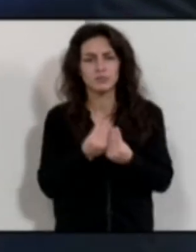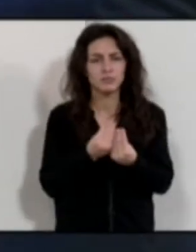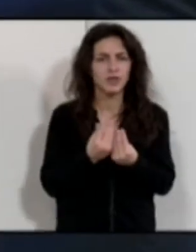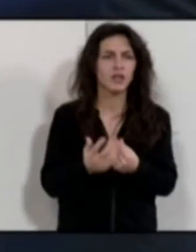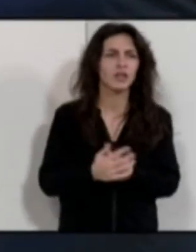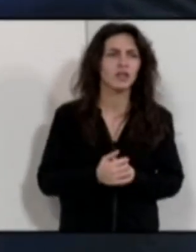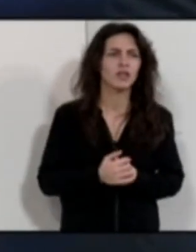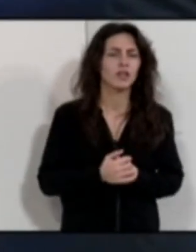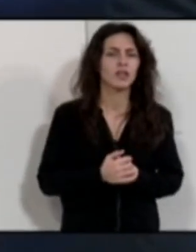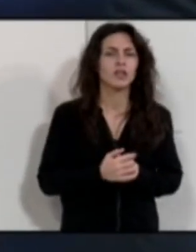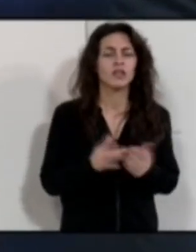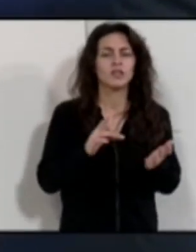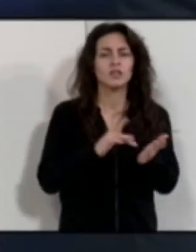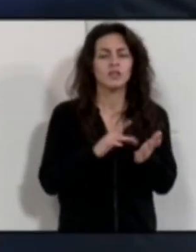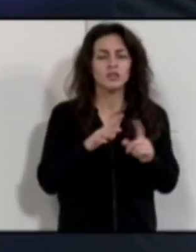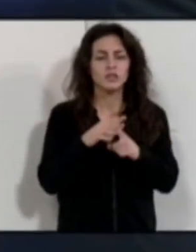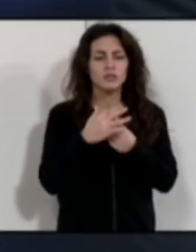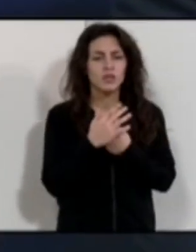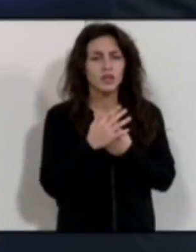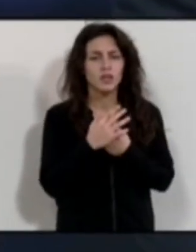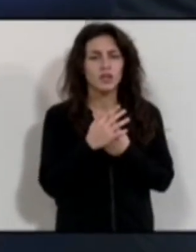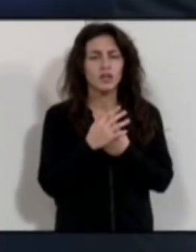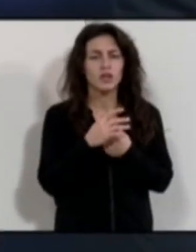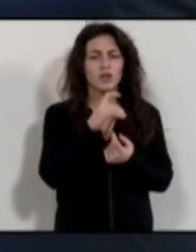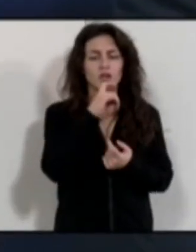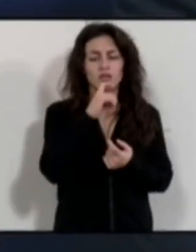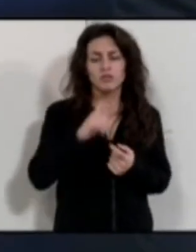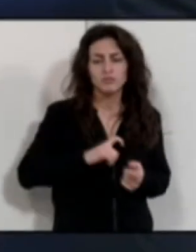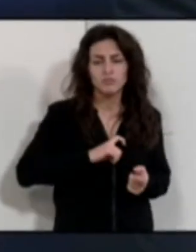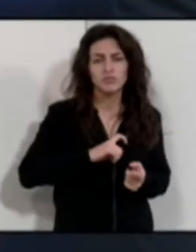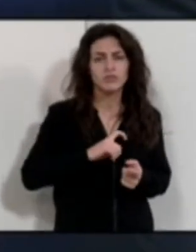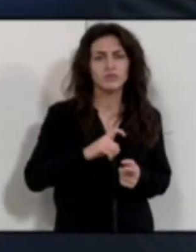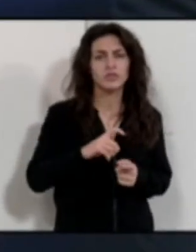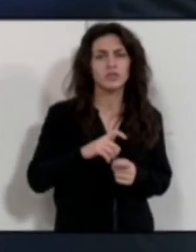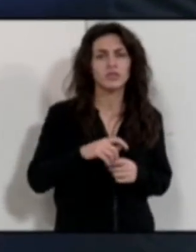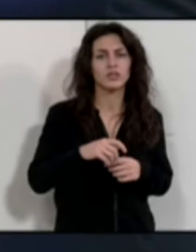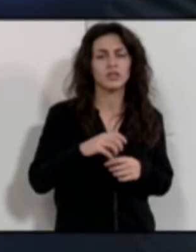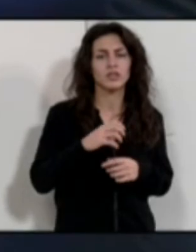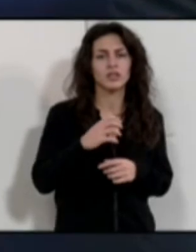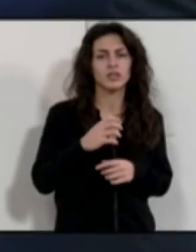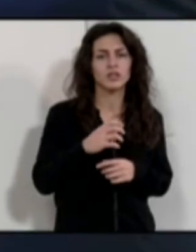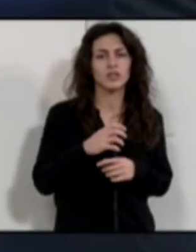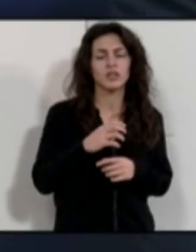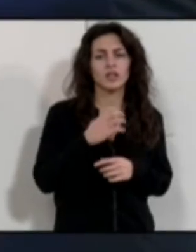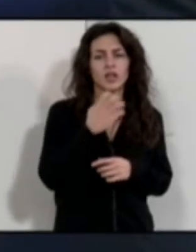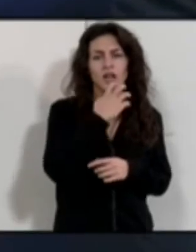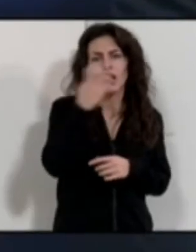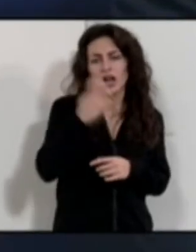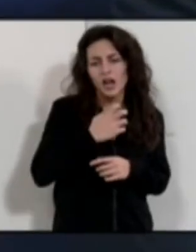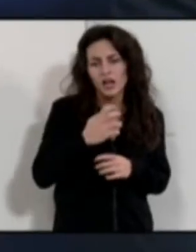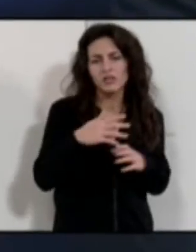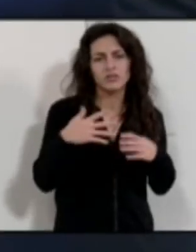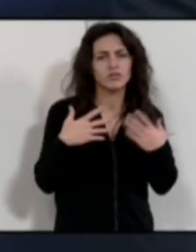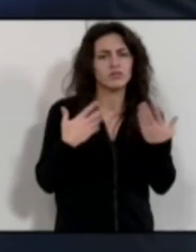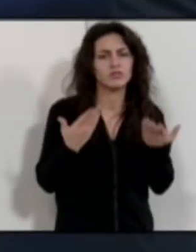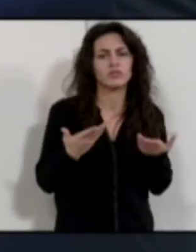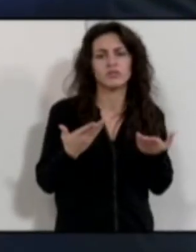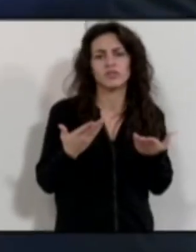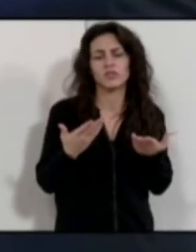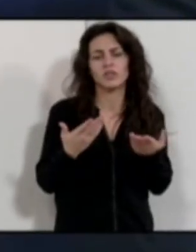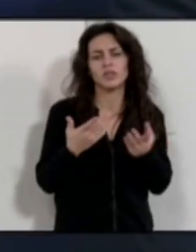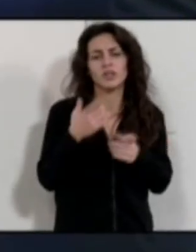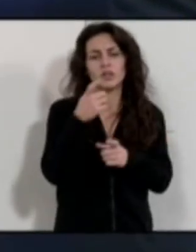ocasión nos insultaron y no los retiraron, pues nosotros evidentemente no vamos a escuchar a alguien que nos insulta desde el público en sus